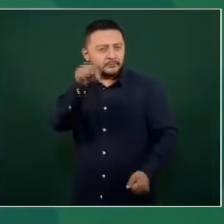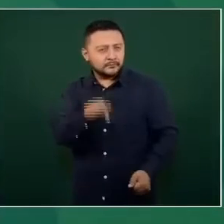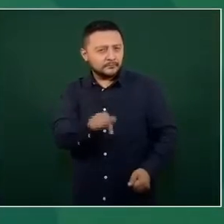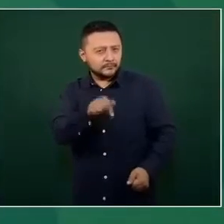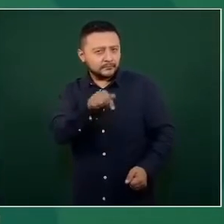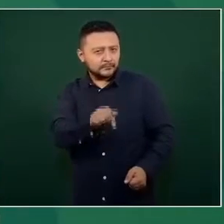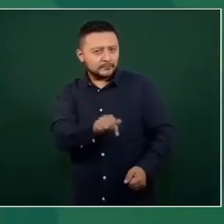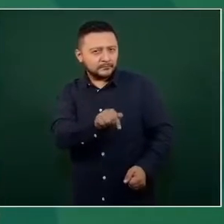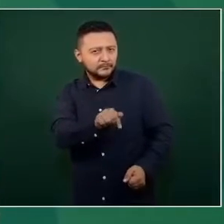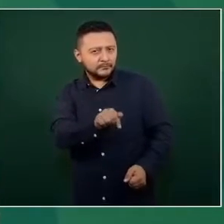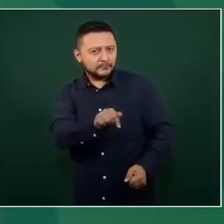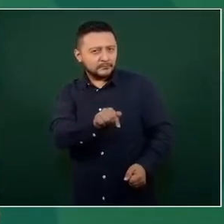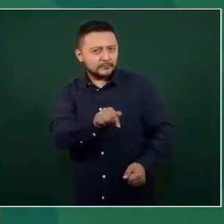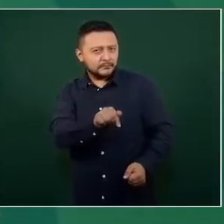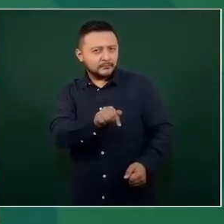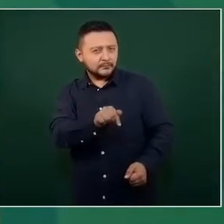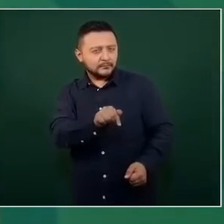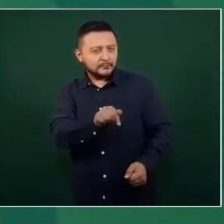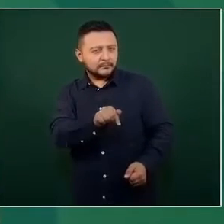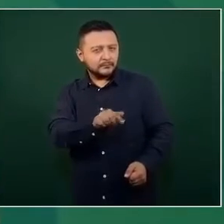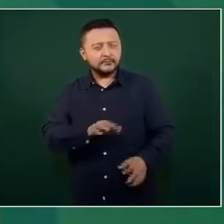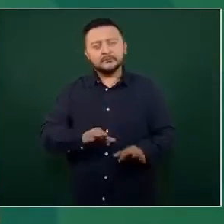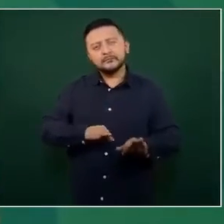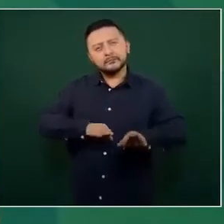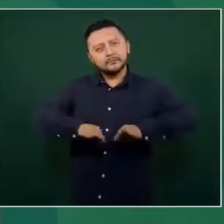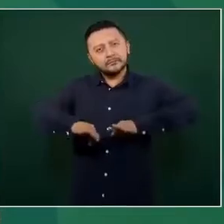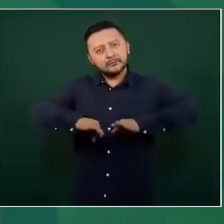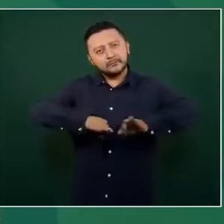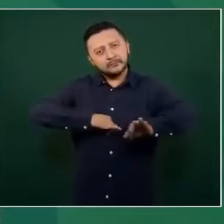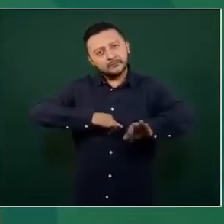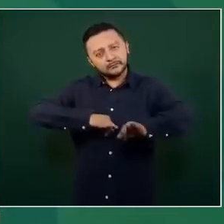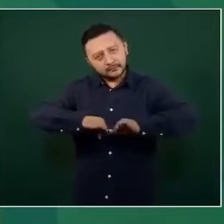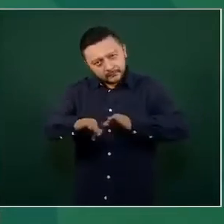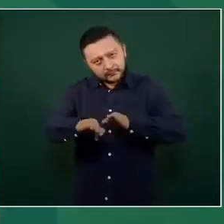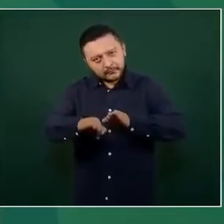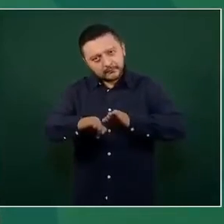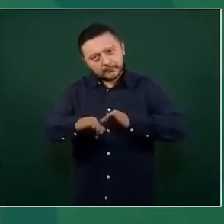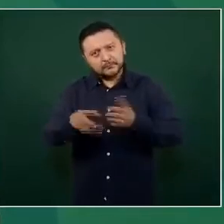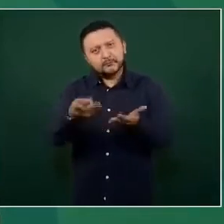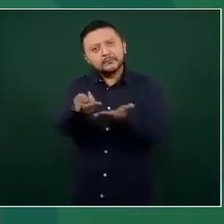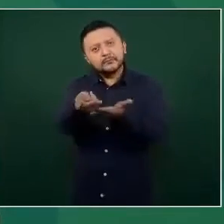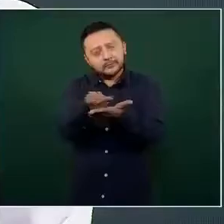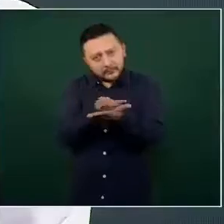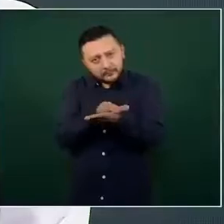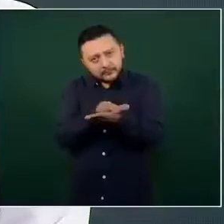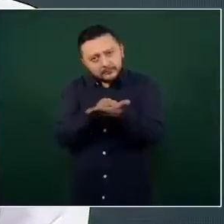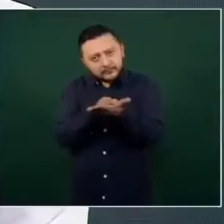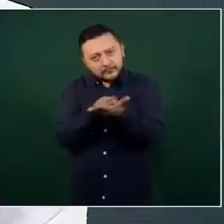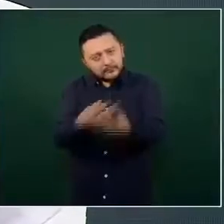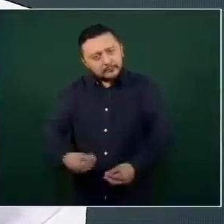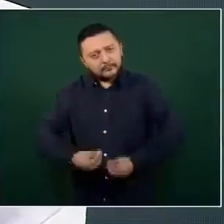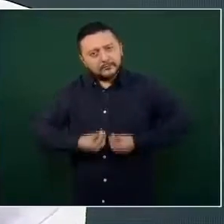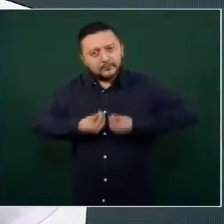Aquí se está llevando a cabo el programa Sembrando Vida.